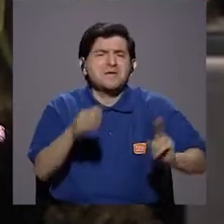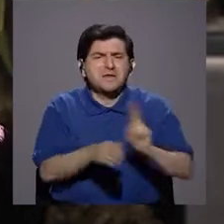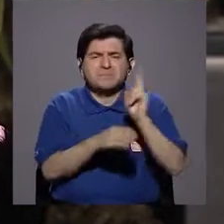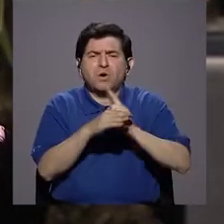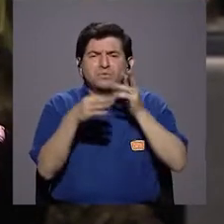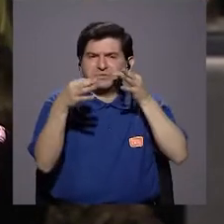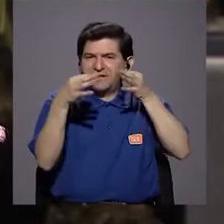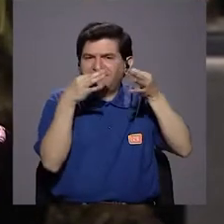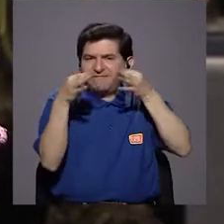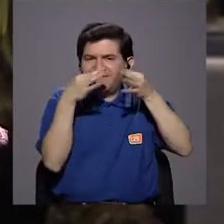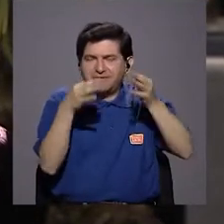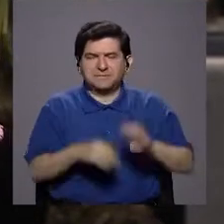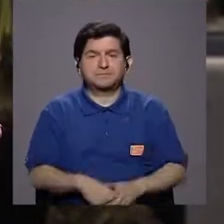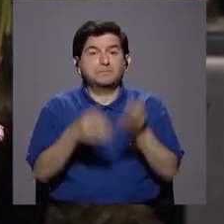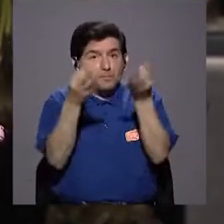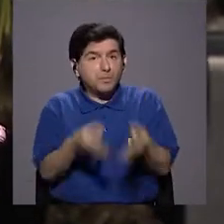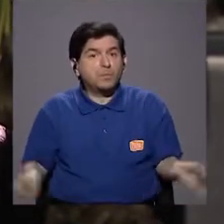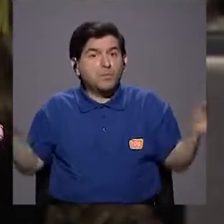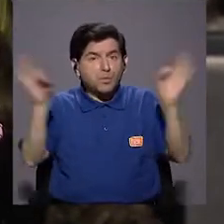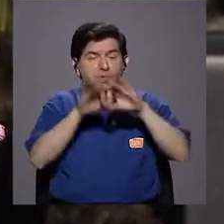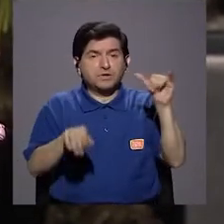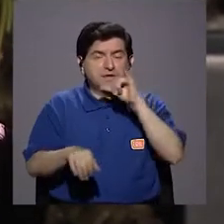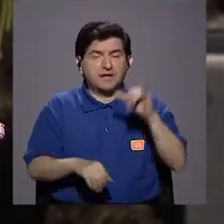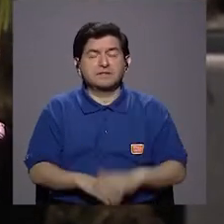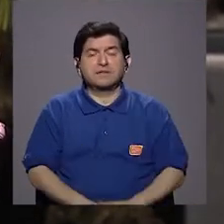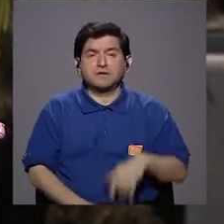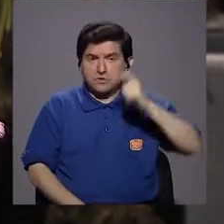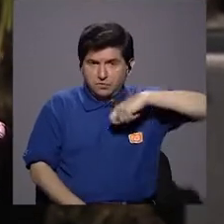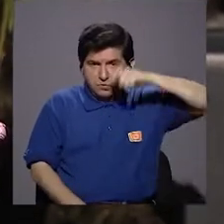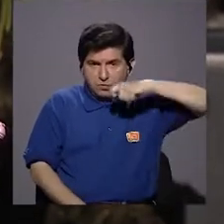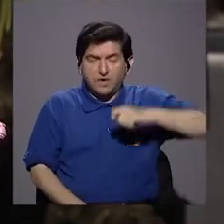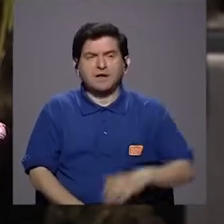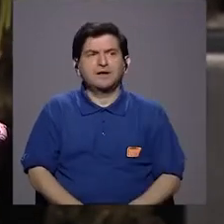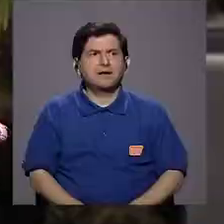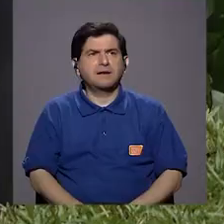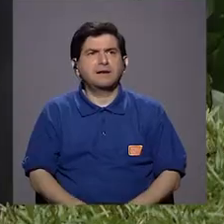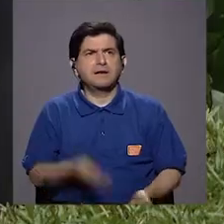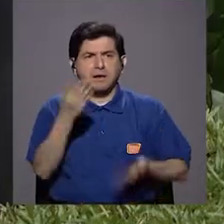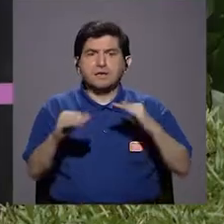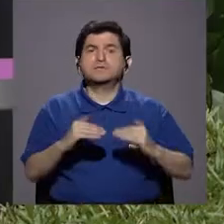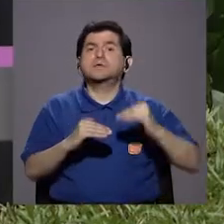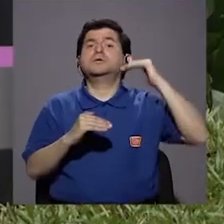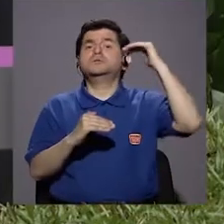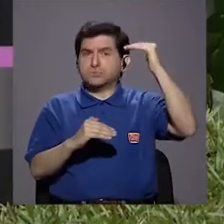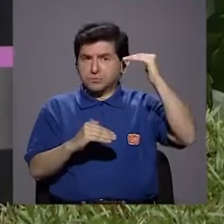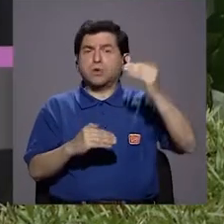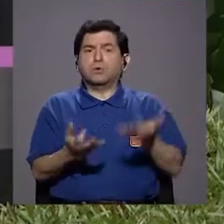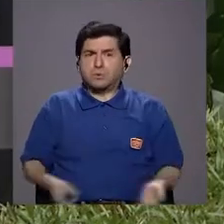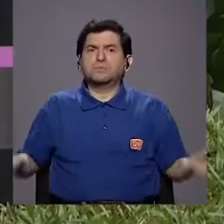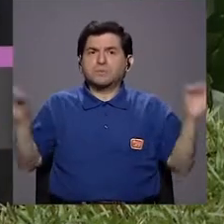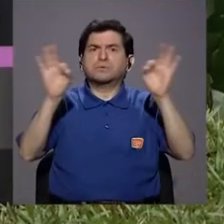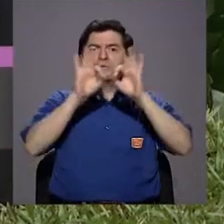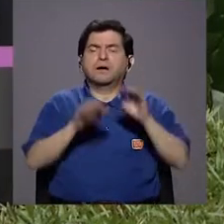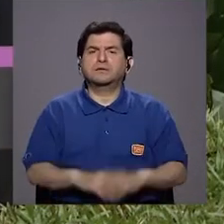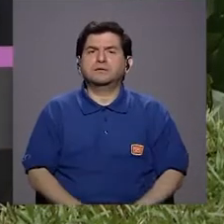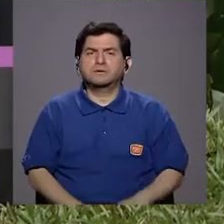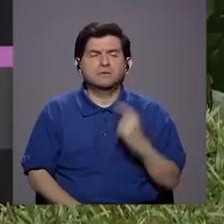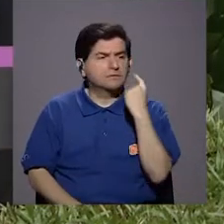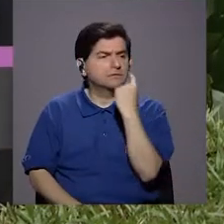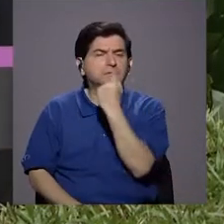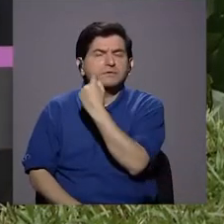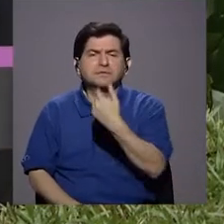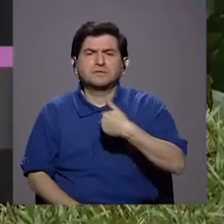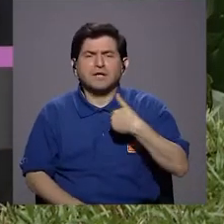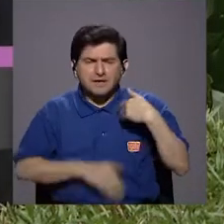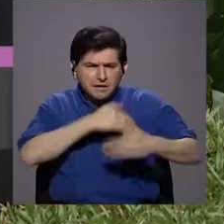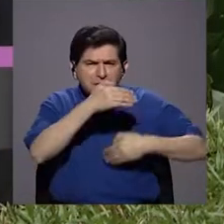el uso del hilado dental. Y creo que es tan importante como el cepillo, ¿no es cierto? Probablemente tal vez más. O sea, los dientes